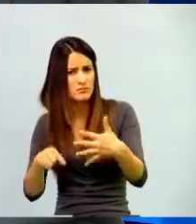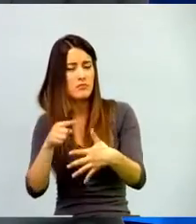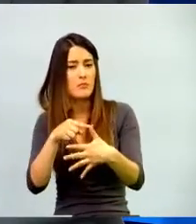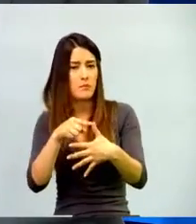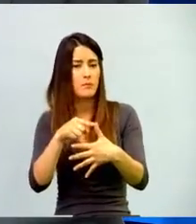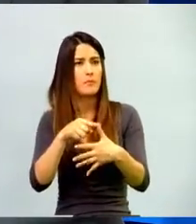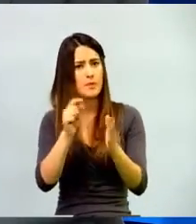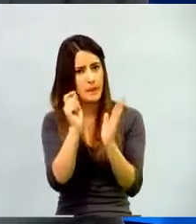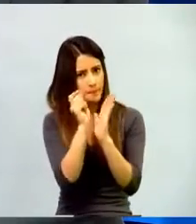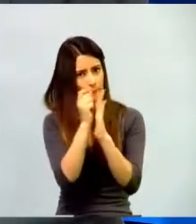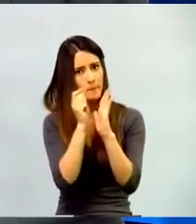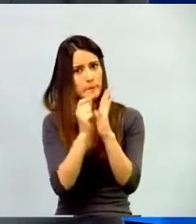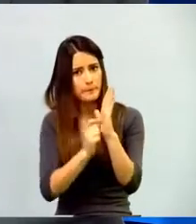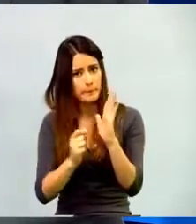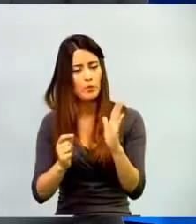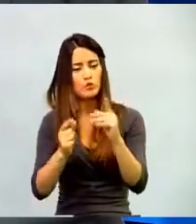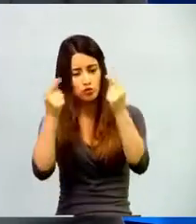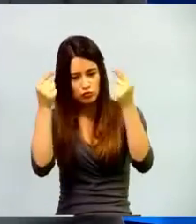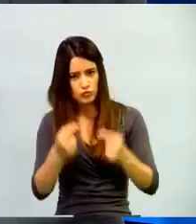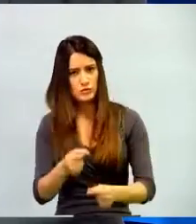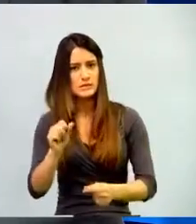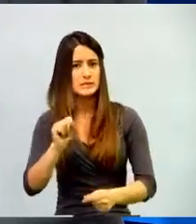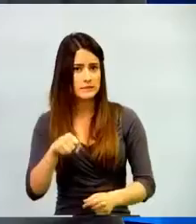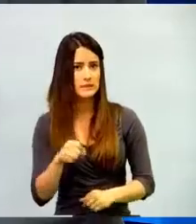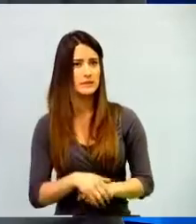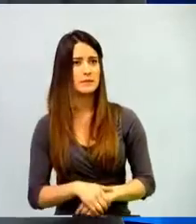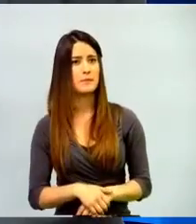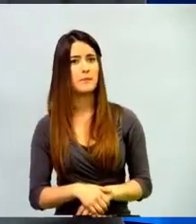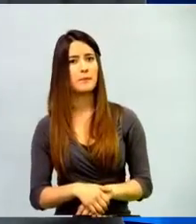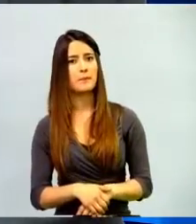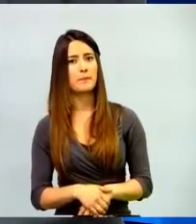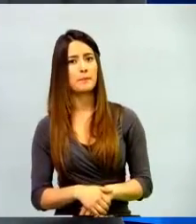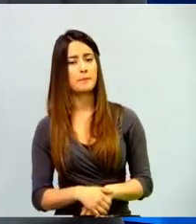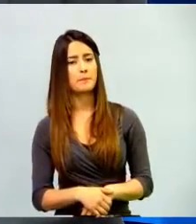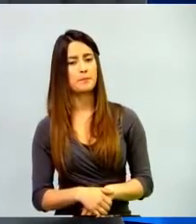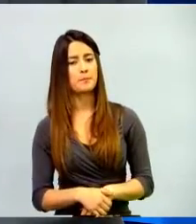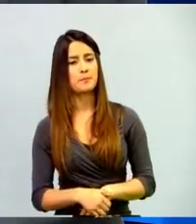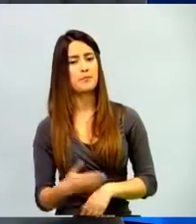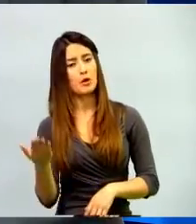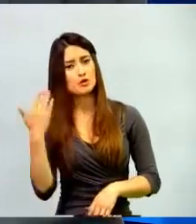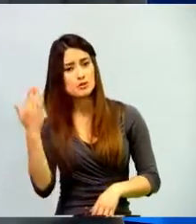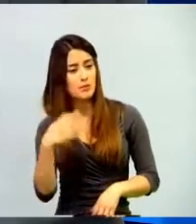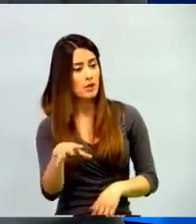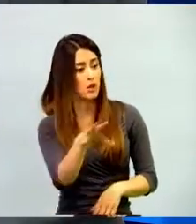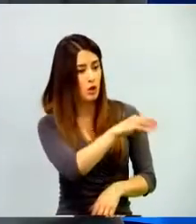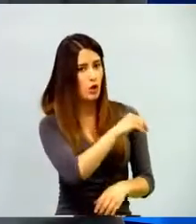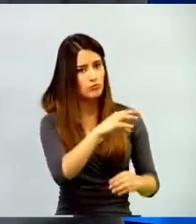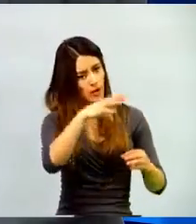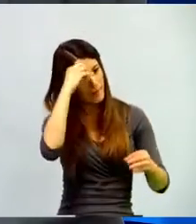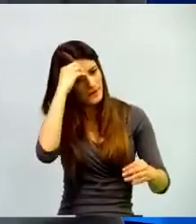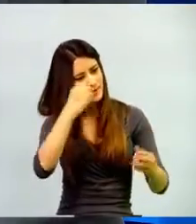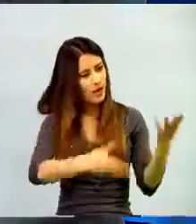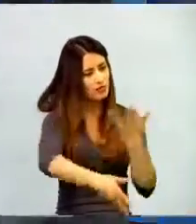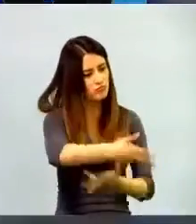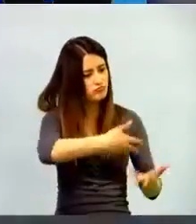y tratemos es de que estudien para colaborar, para cooperar y lograr aprendizajes colectivos entre los muchachos.